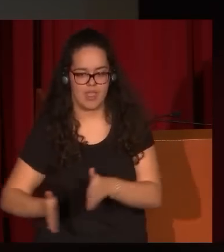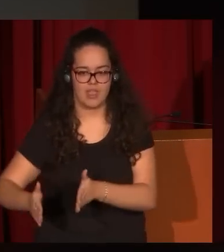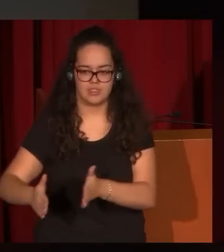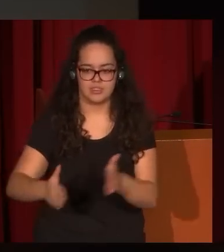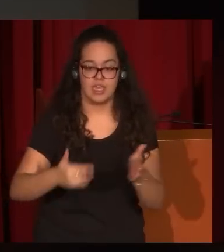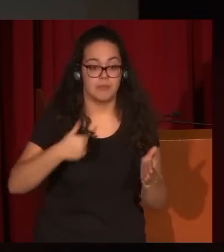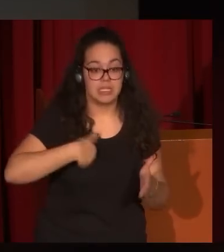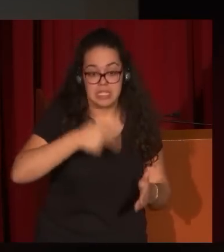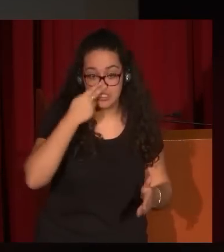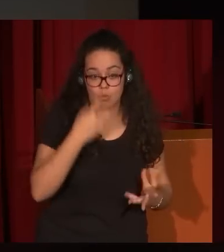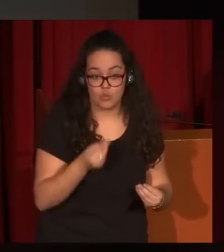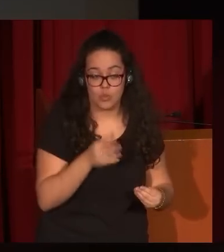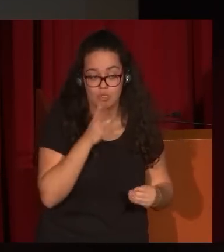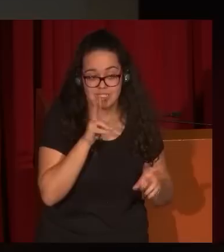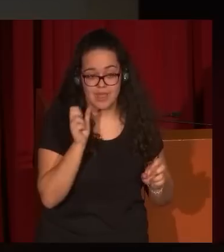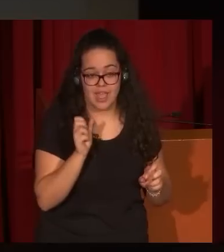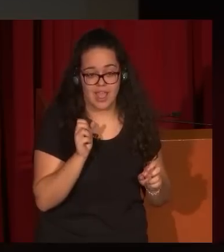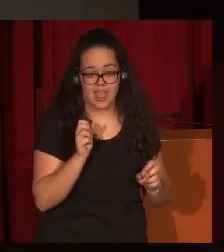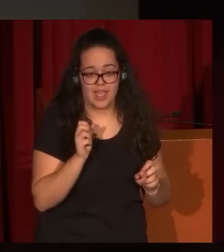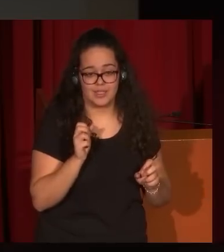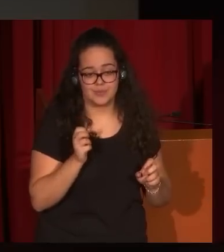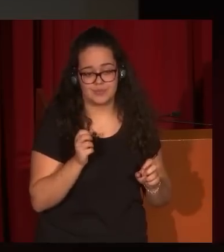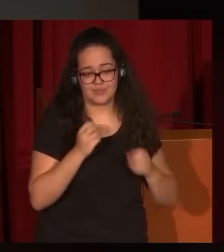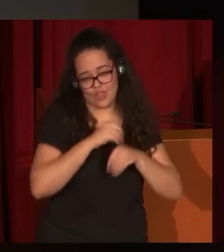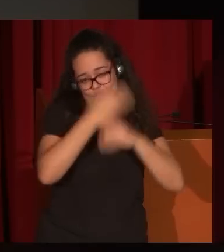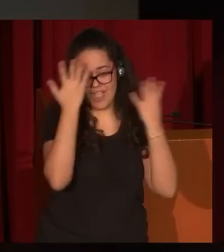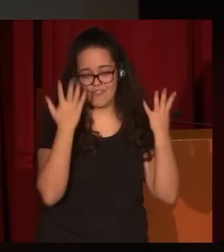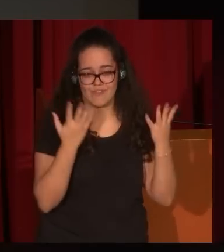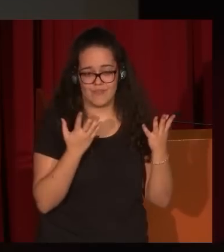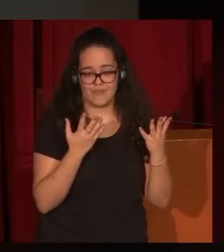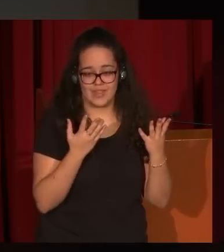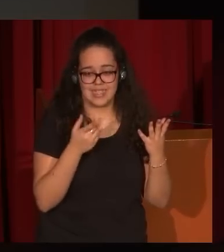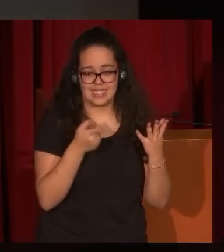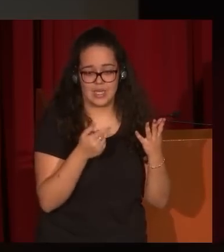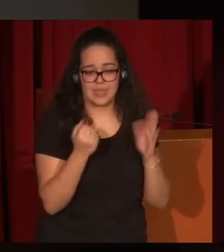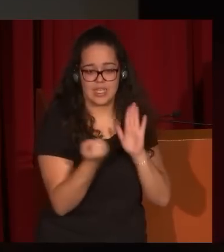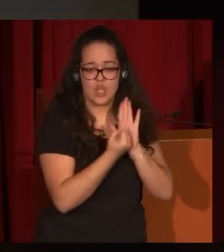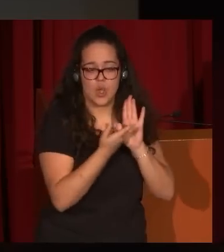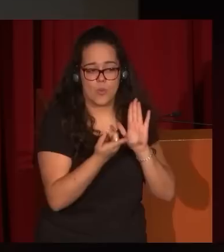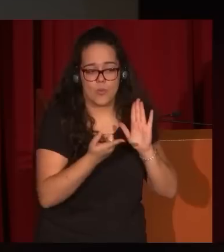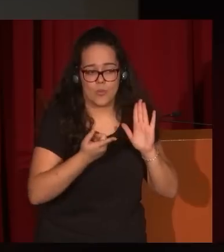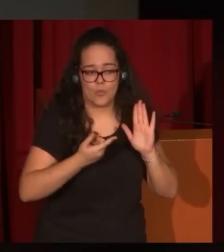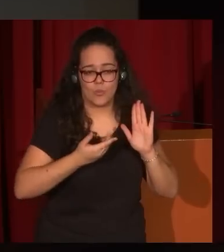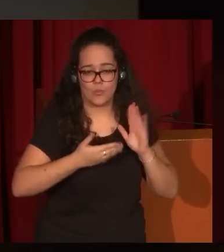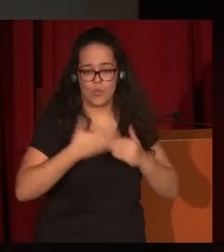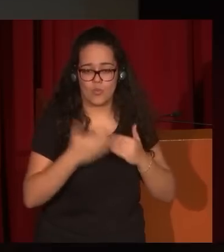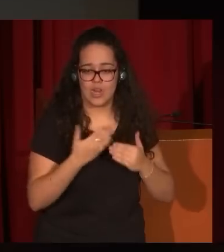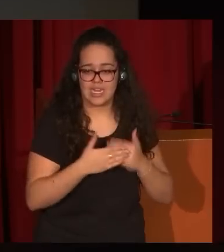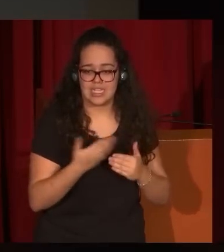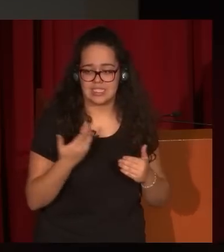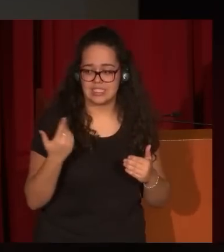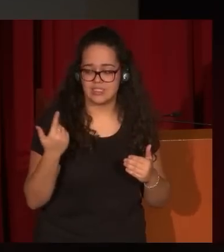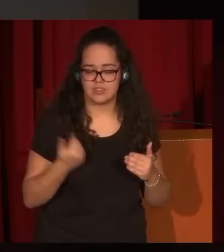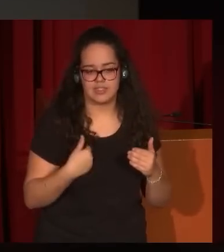me interesa mucho, desde el punto de vista iconográfico, esta popularidad que tuvieron ya desde la época de los